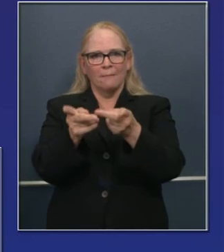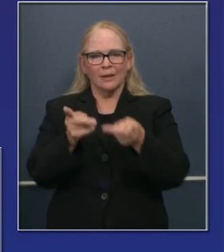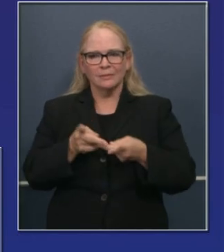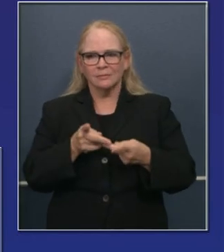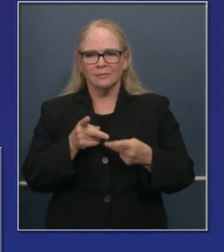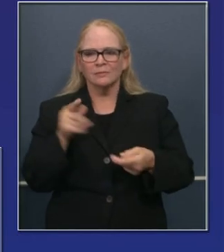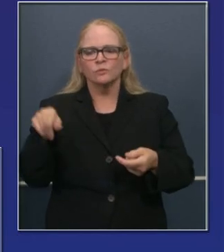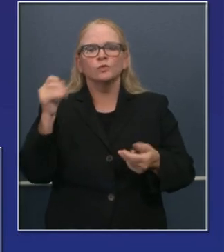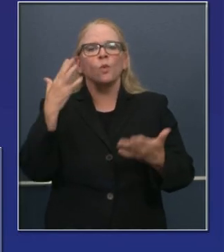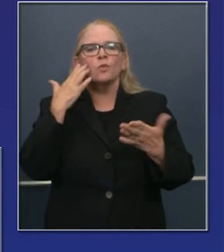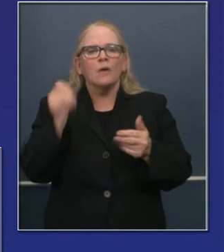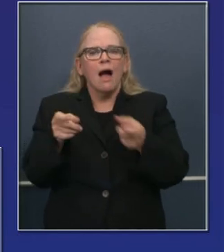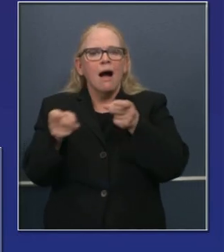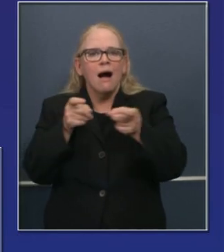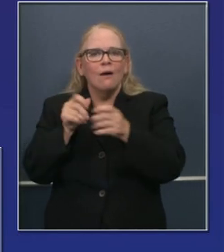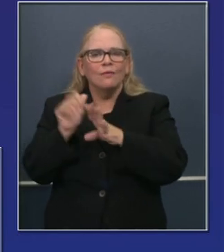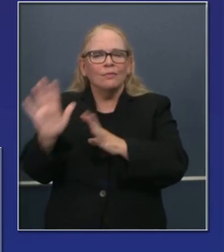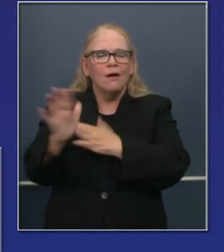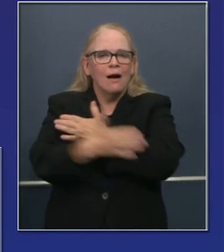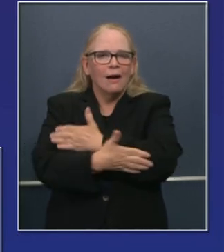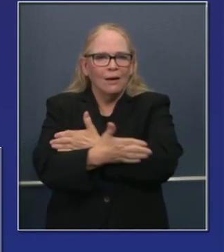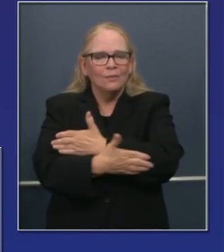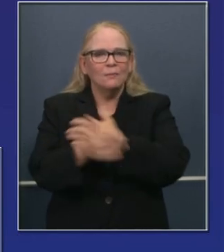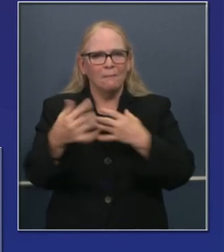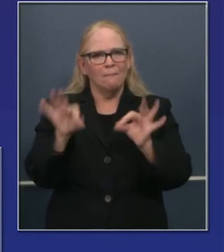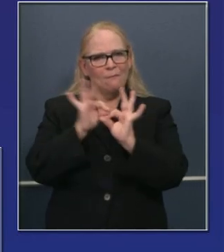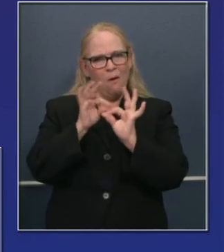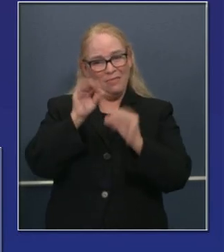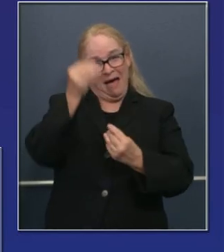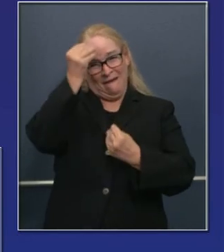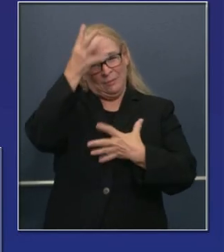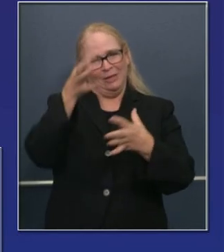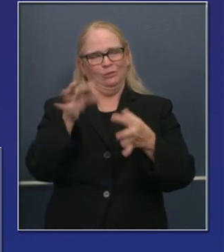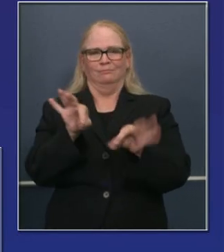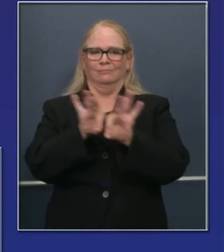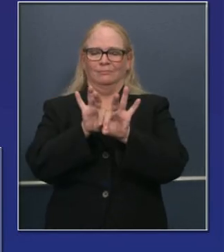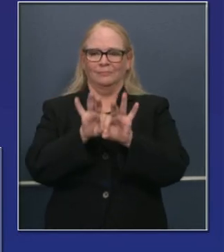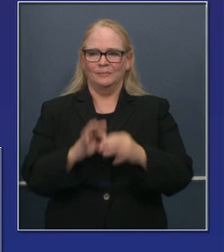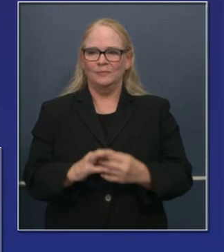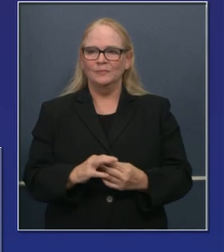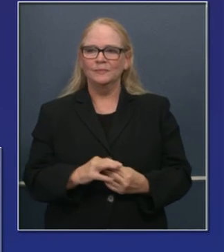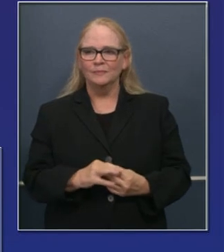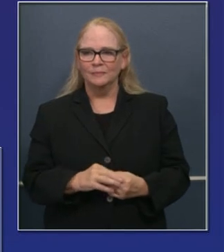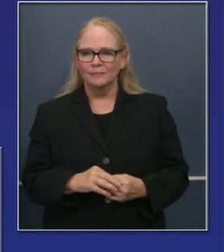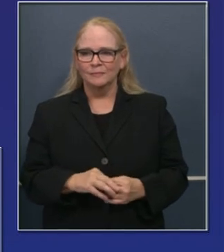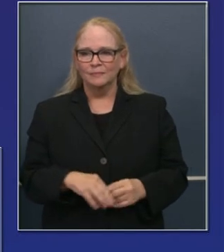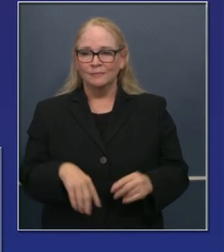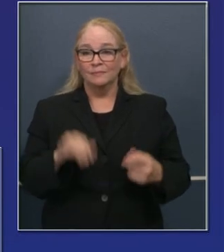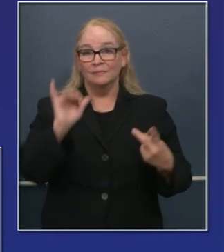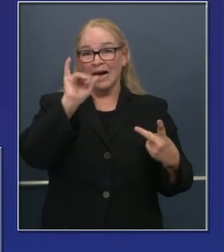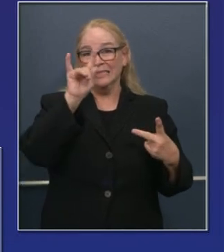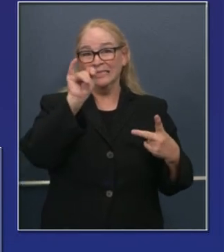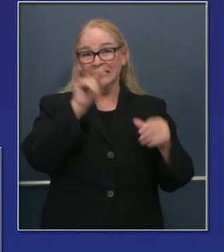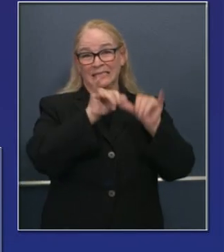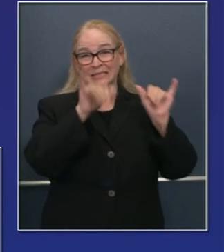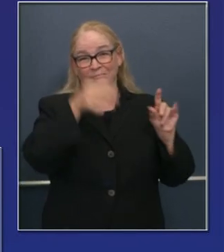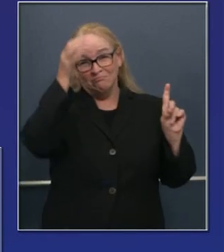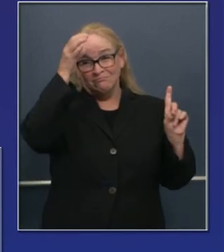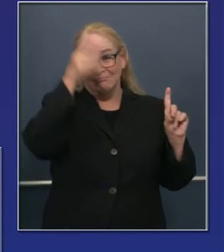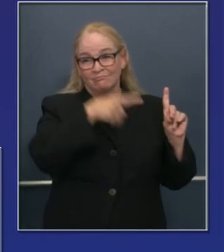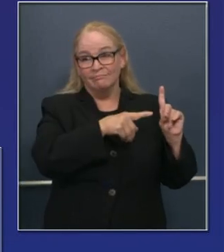reportar a laboratorios, como mencionó el gobernador. Se requerirán sistemas de computación a lo ancho del Estado. Es un